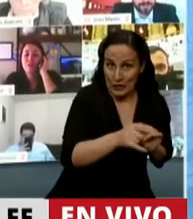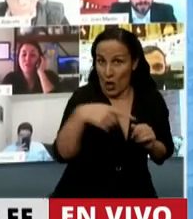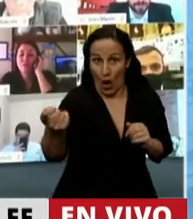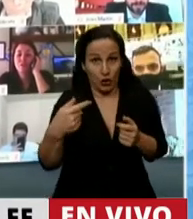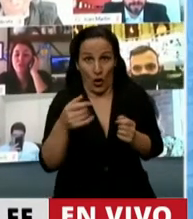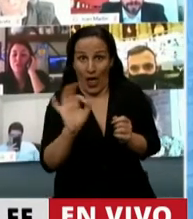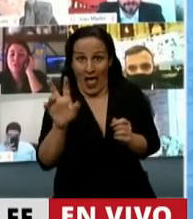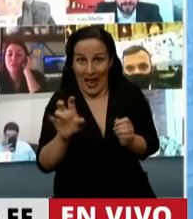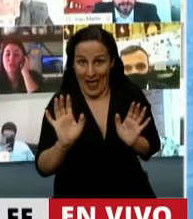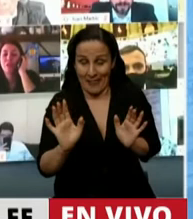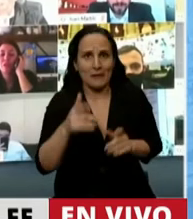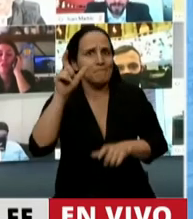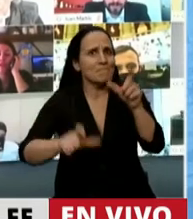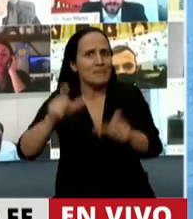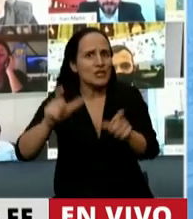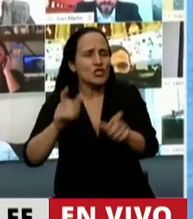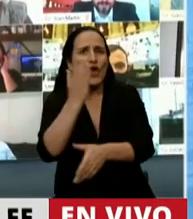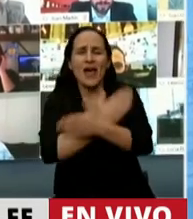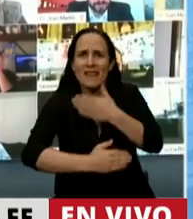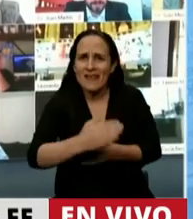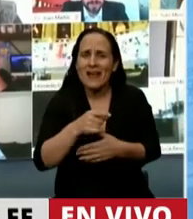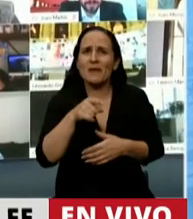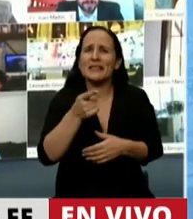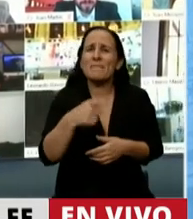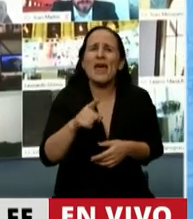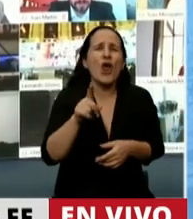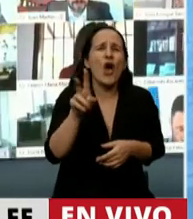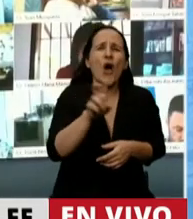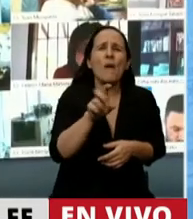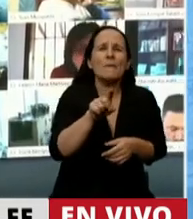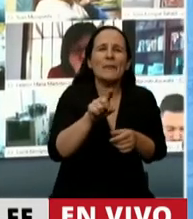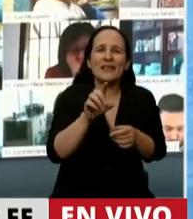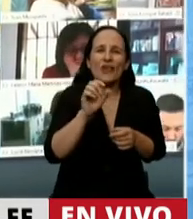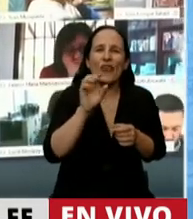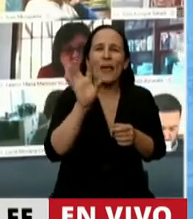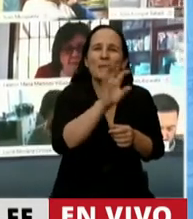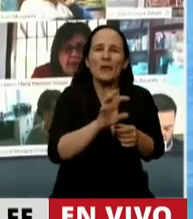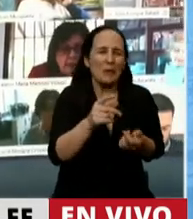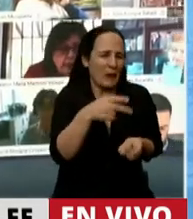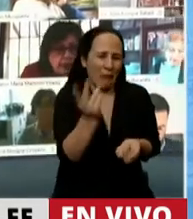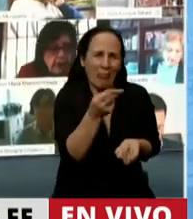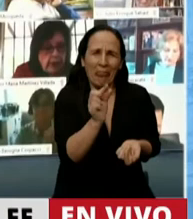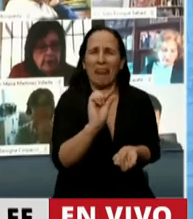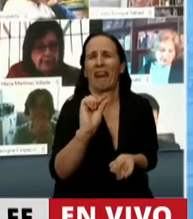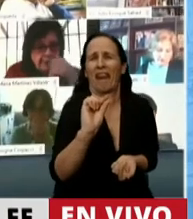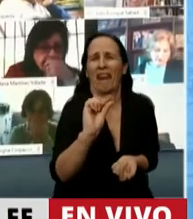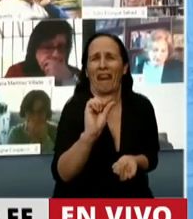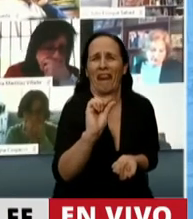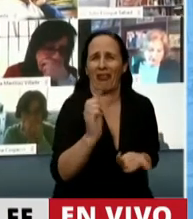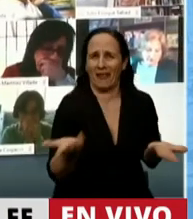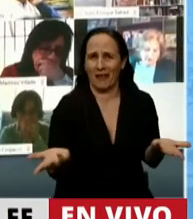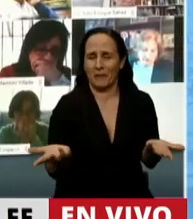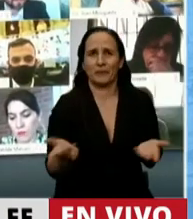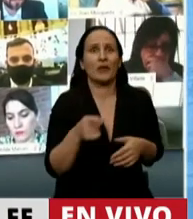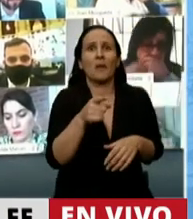personas con discapacidad que reciben pensiones provinciales, irrisorias, testimoniales, como